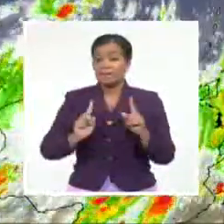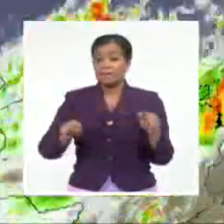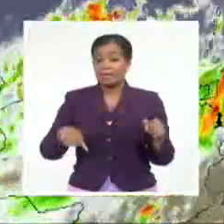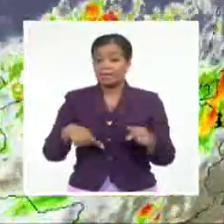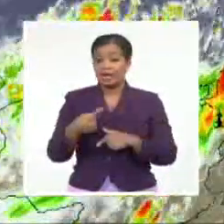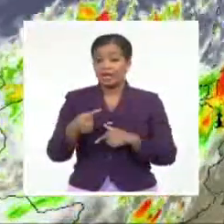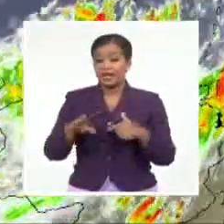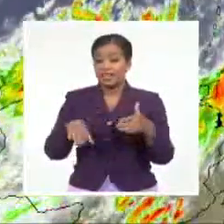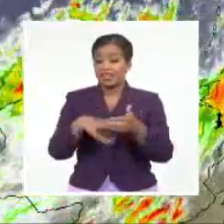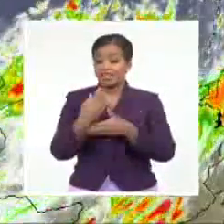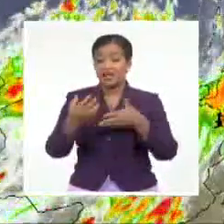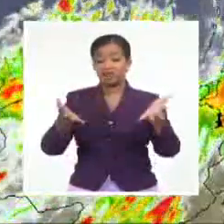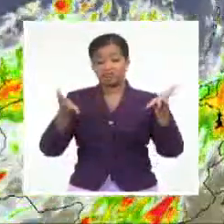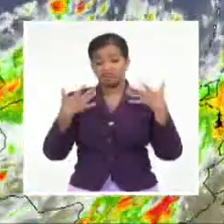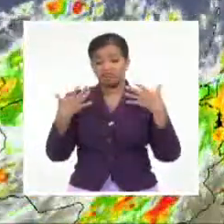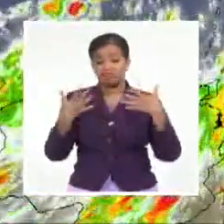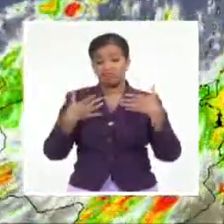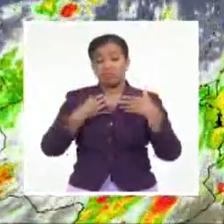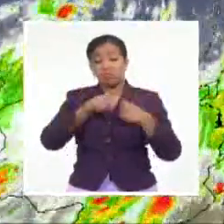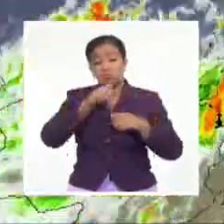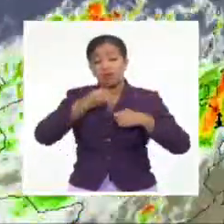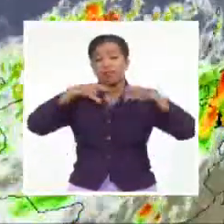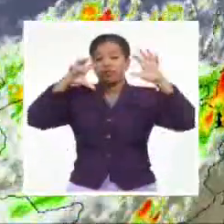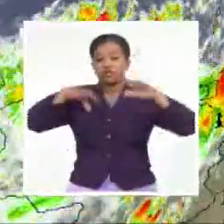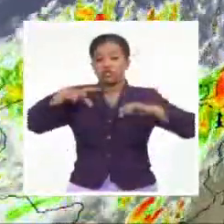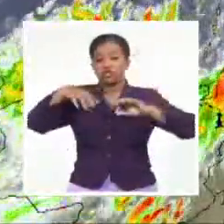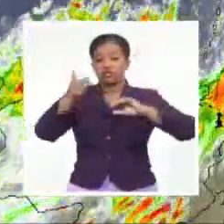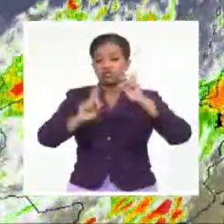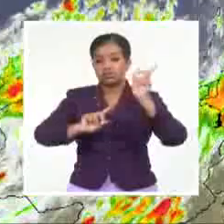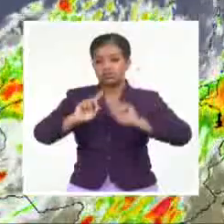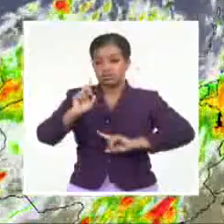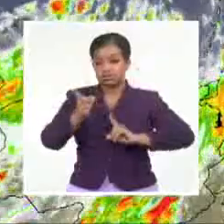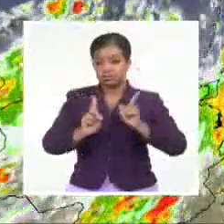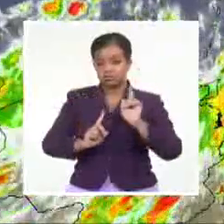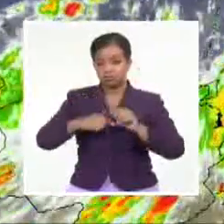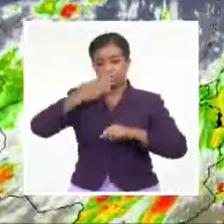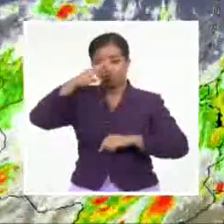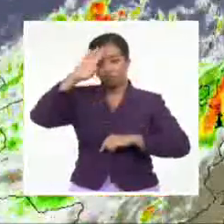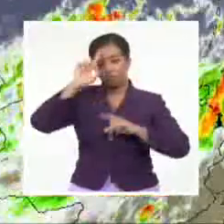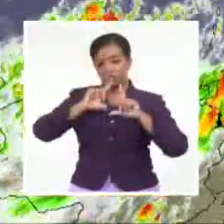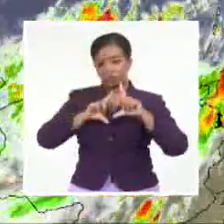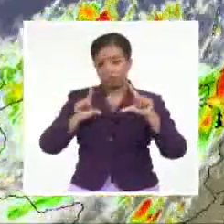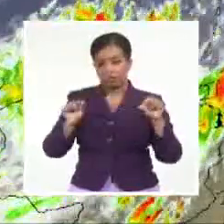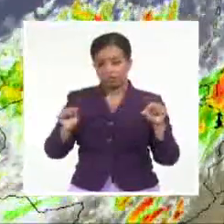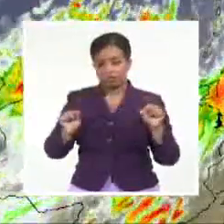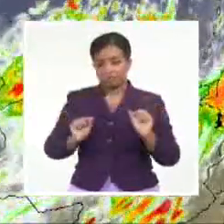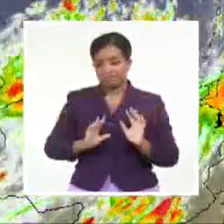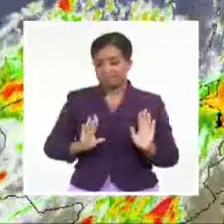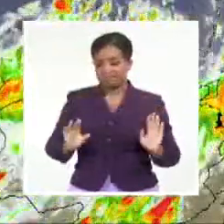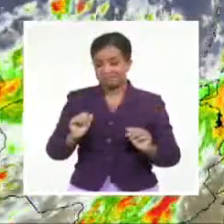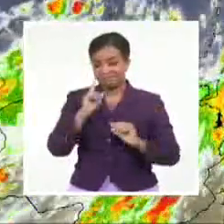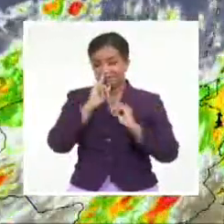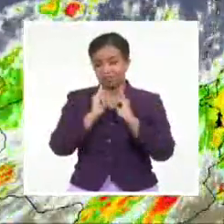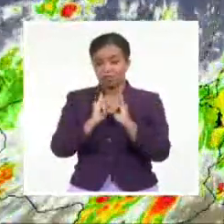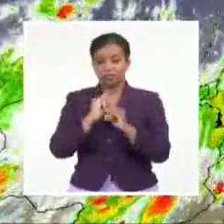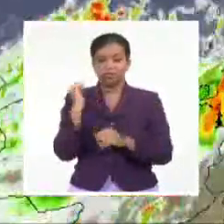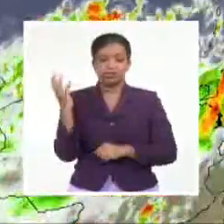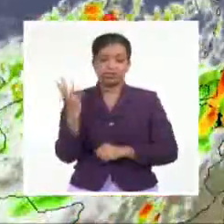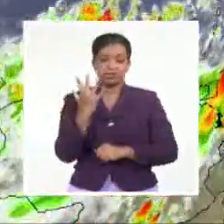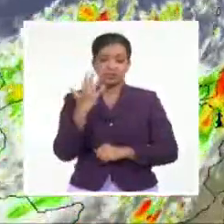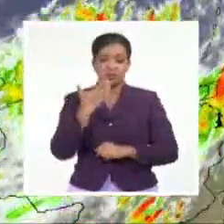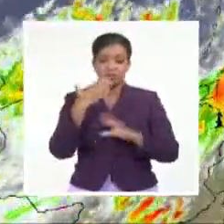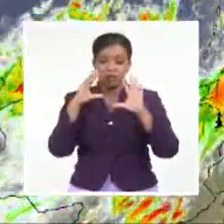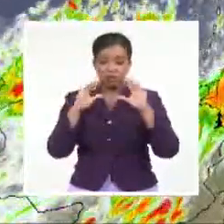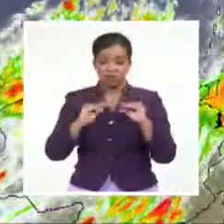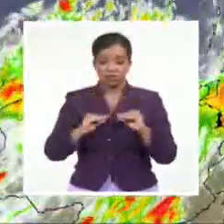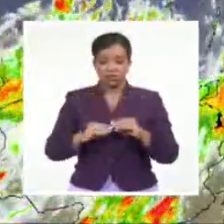un día cálido con algunos chubascos y tormentas eléctricas en zonas del interior y sur de gran parte del país. Esto es todo en cuanto a la información meteorológica, tengan todo,